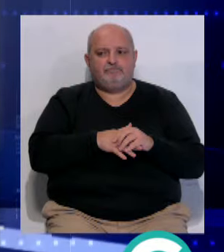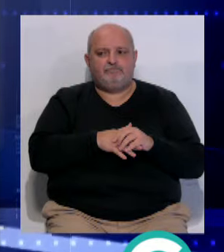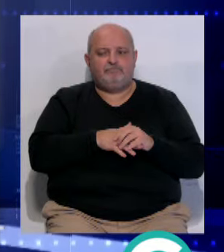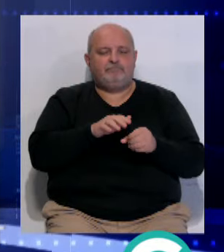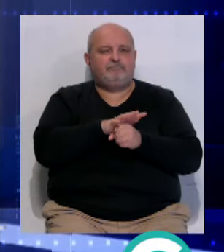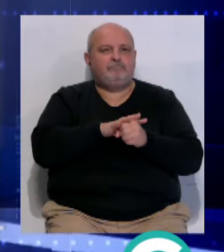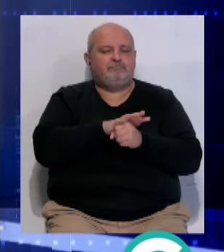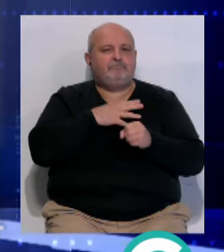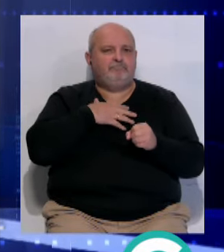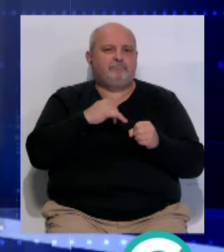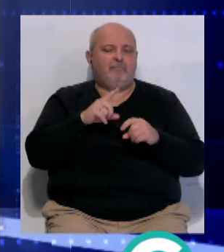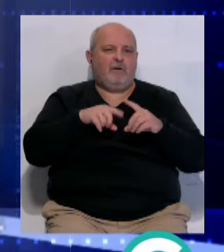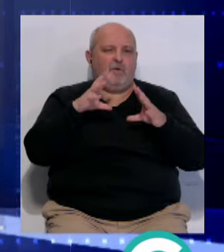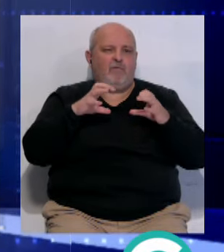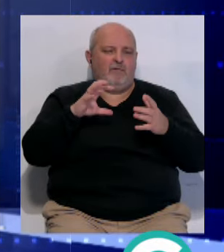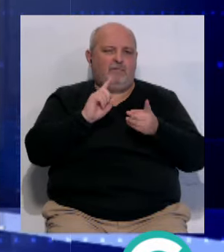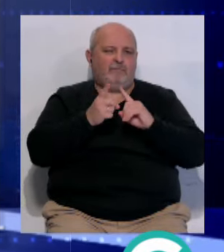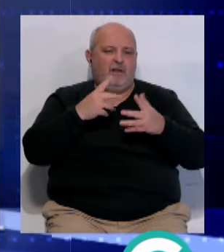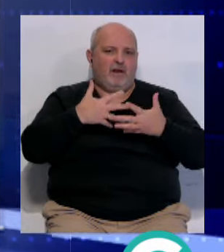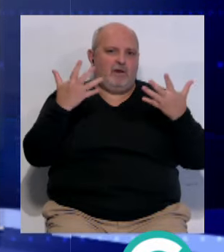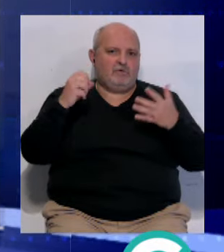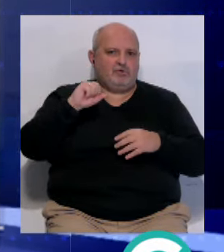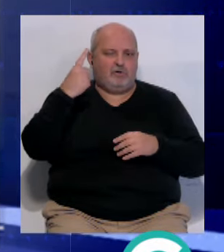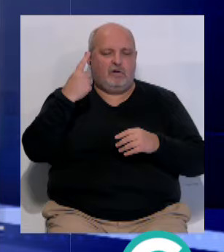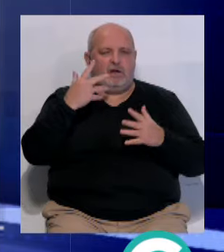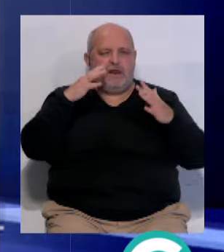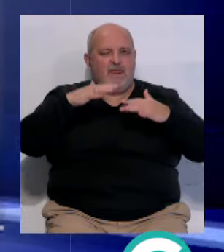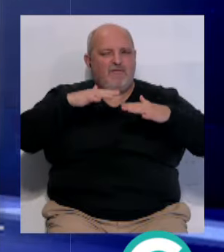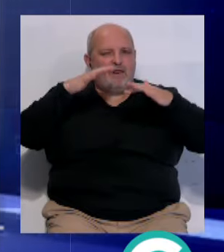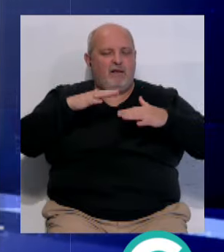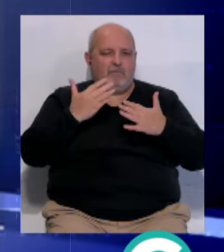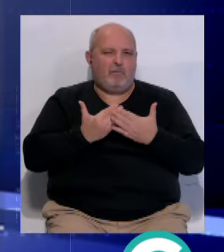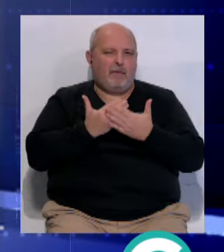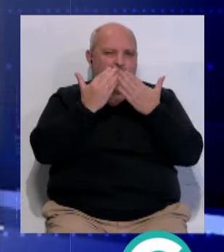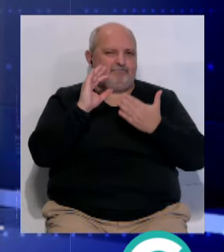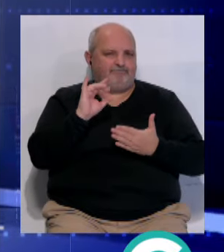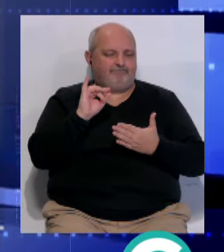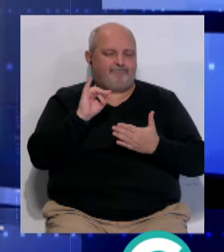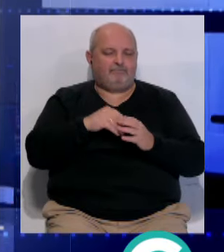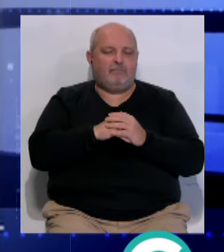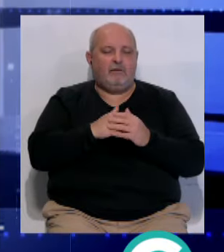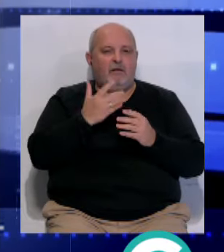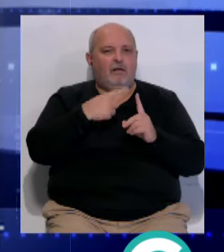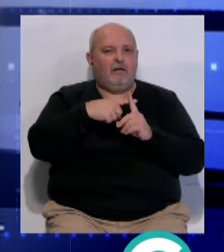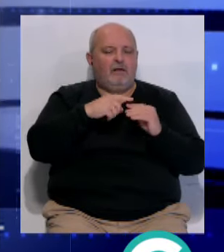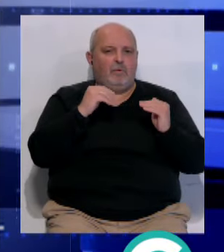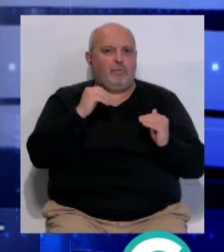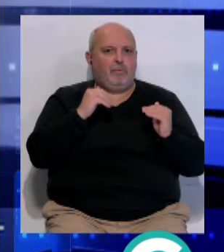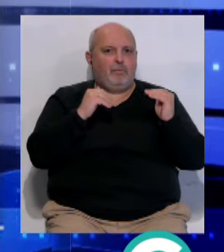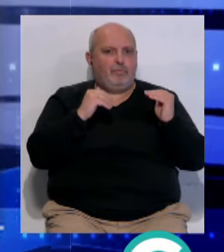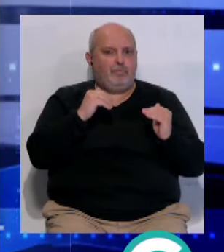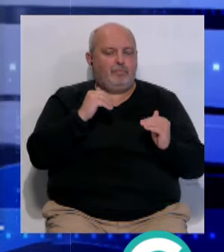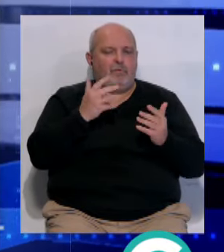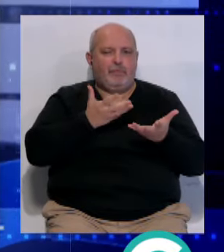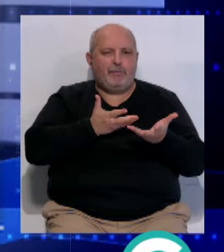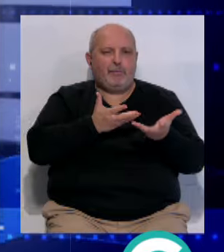Para la provincia... ...se esperan nubes alternando con claros... ...con nieblas a primeras horas del día... ...las temperaturas en descenso...